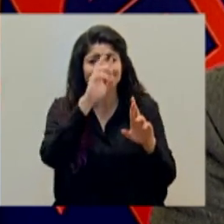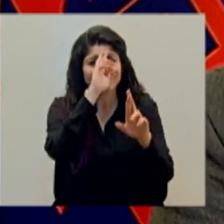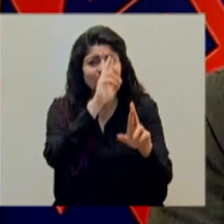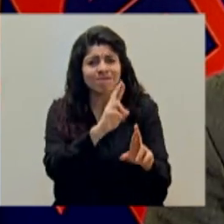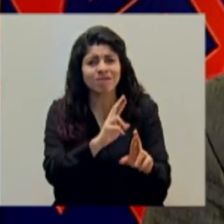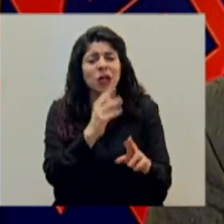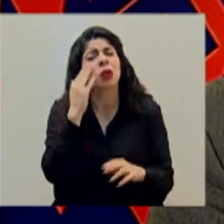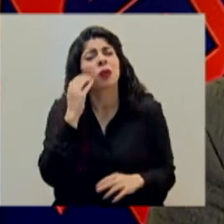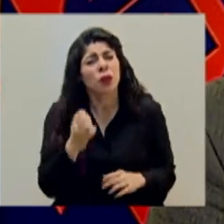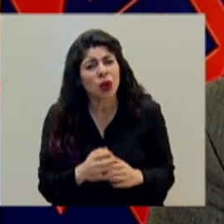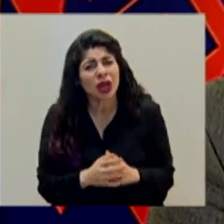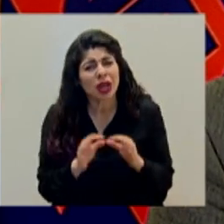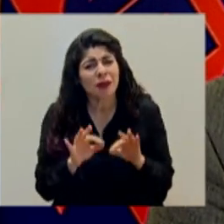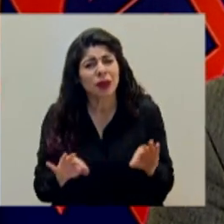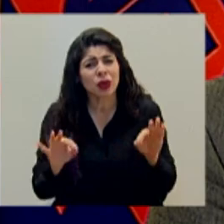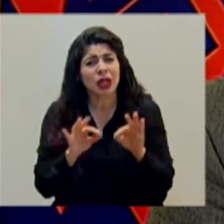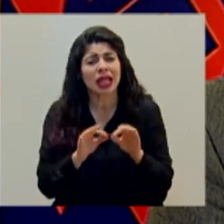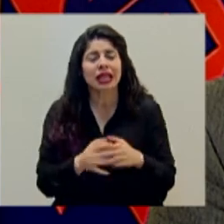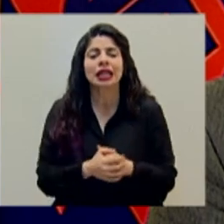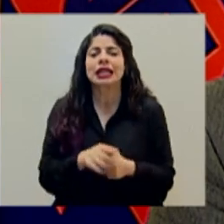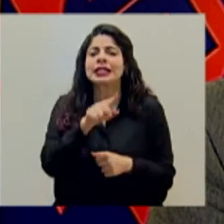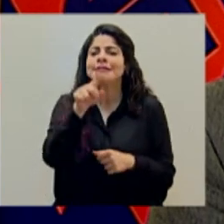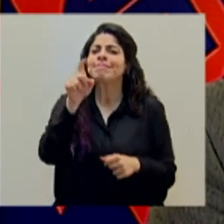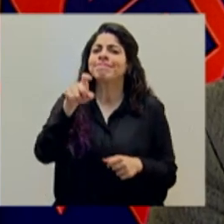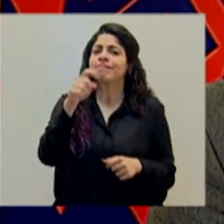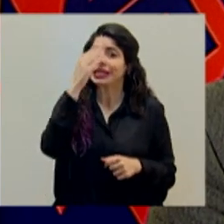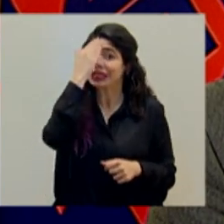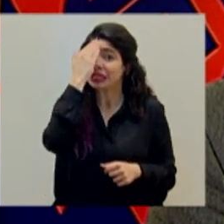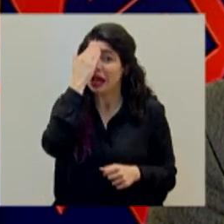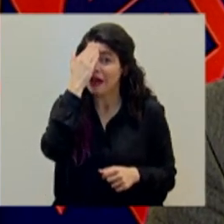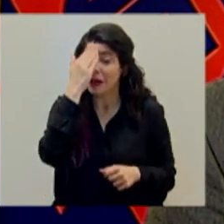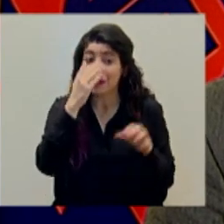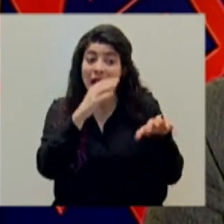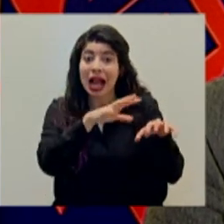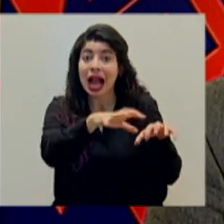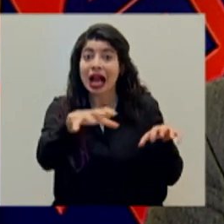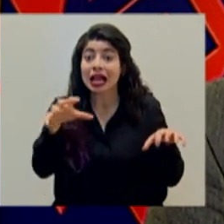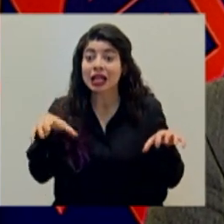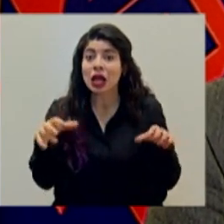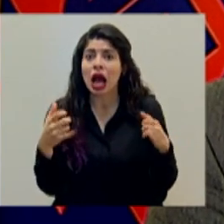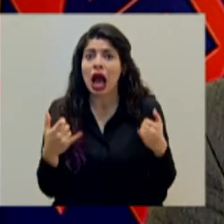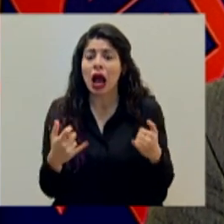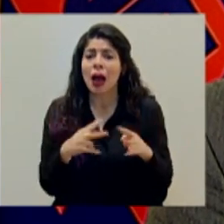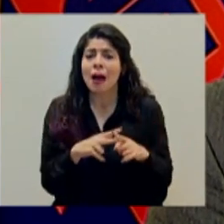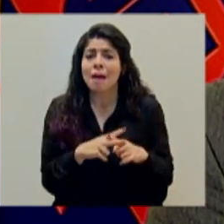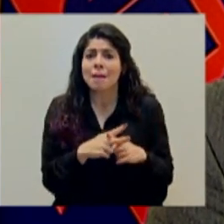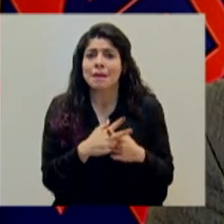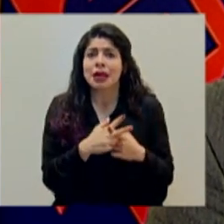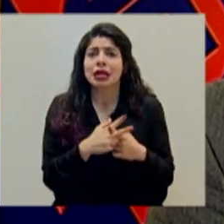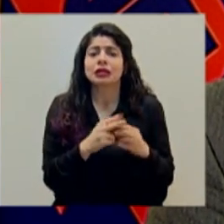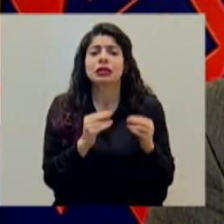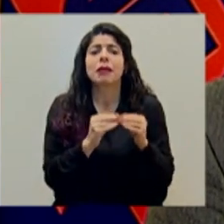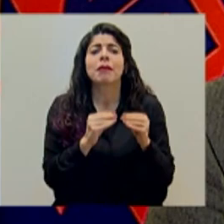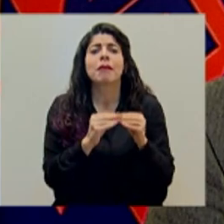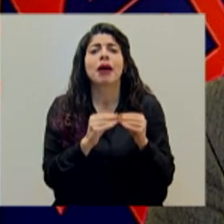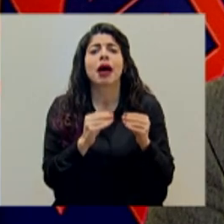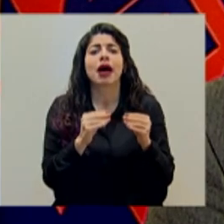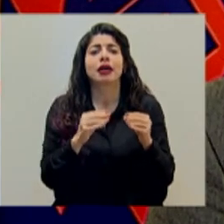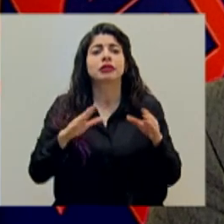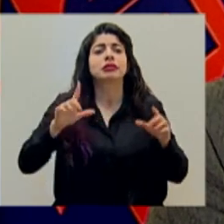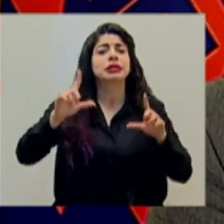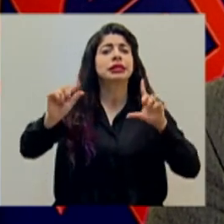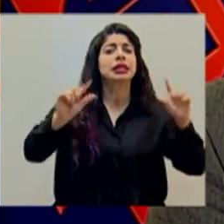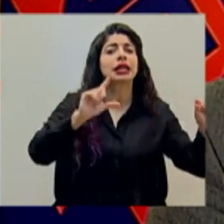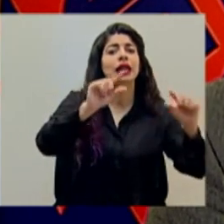importante entonces saber que estos cantones comienzan a estar más en la periferia del